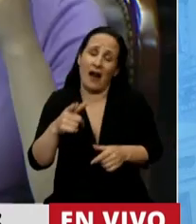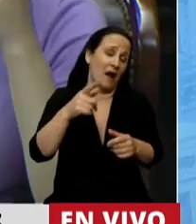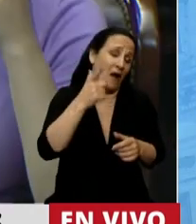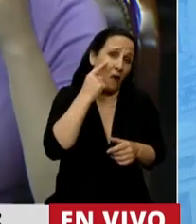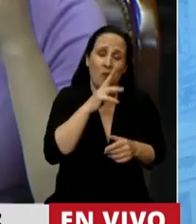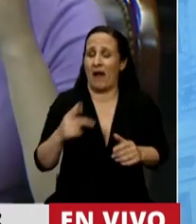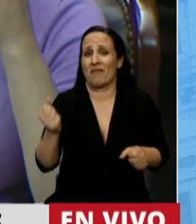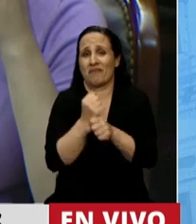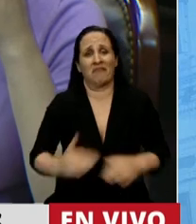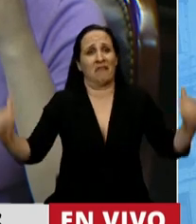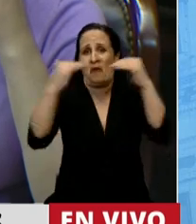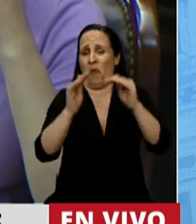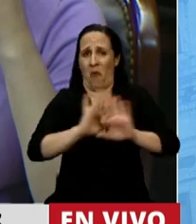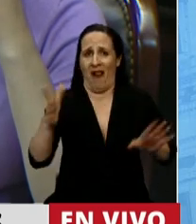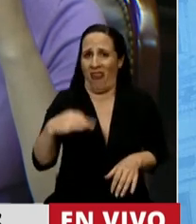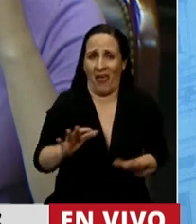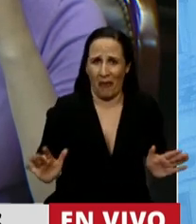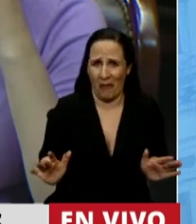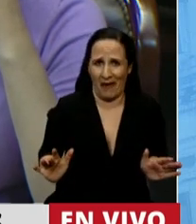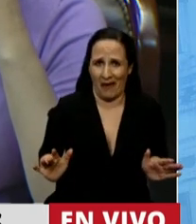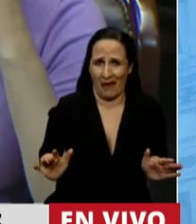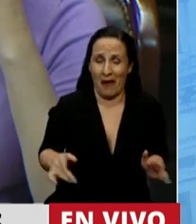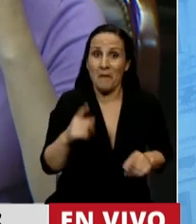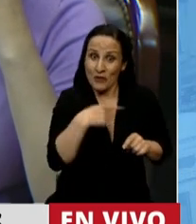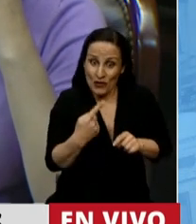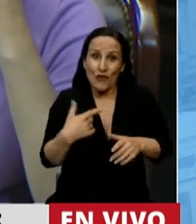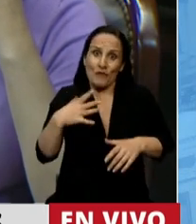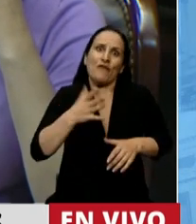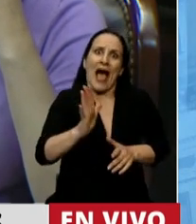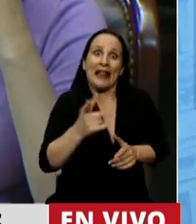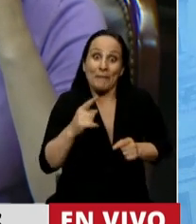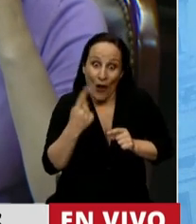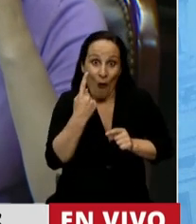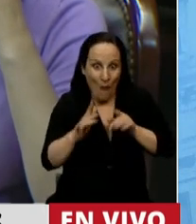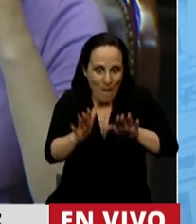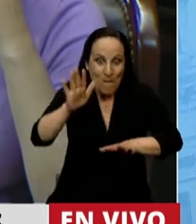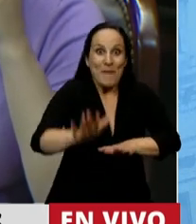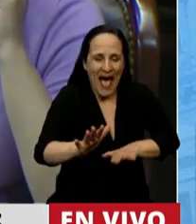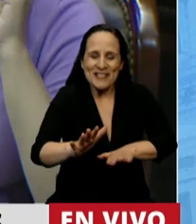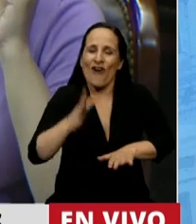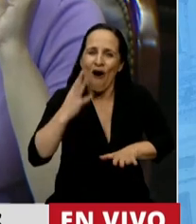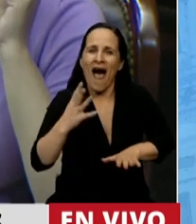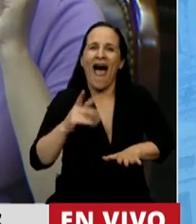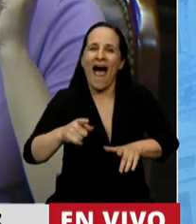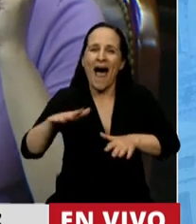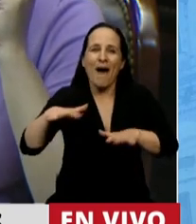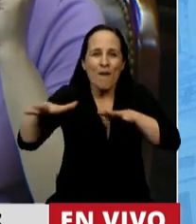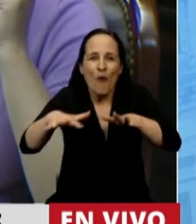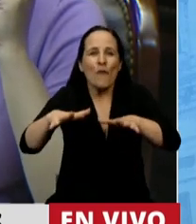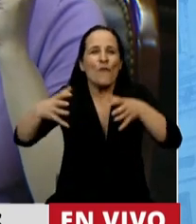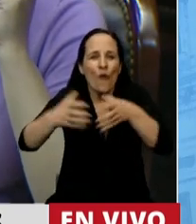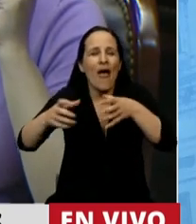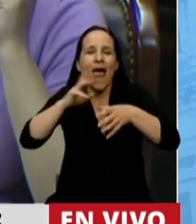trabajadoras, tanto para recorrer. Pero si damos este paso, es extraordinario el envión que le damos a ese movimiento